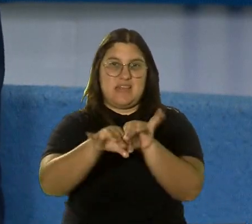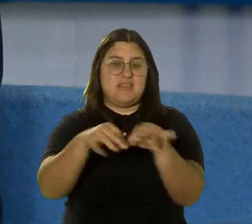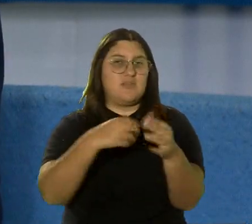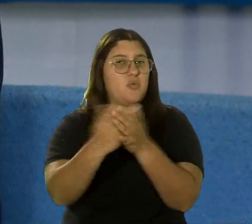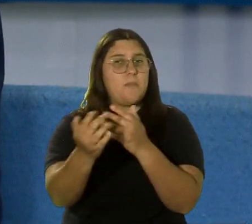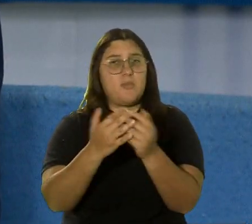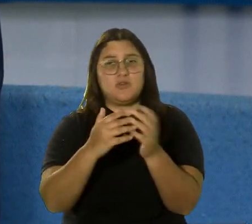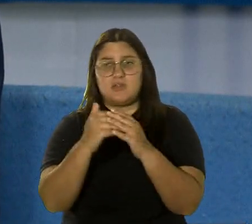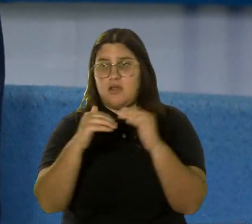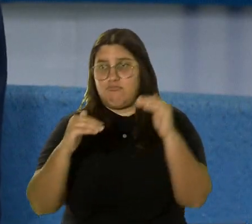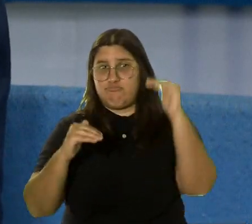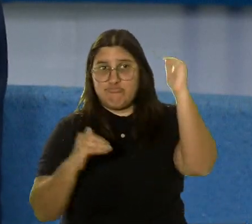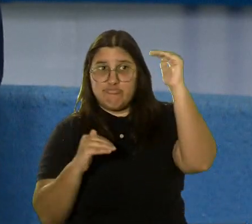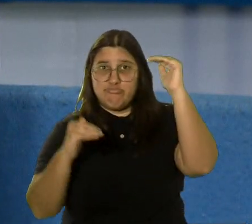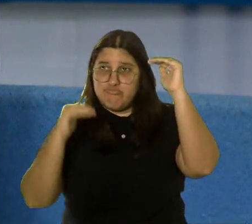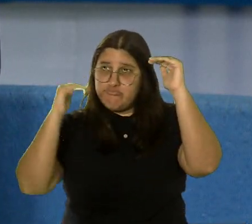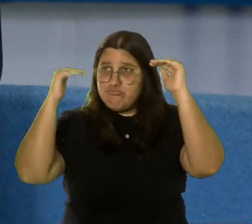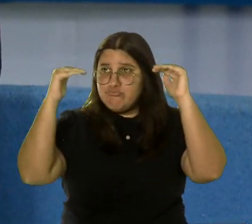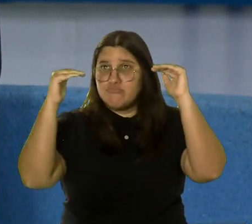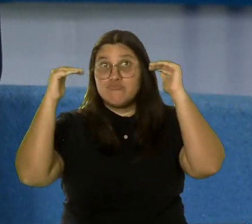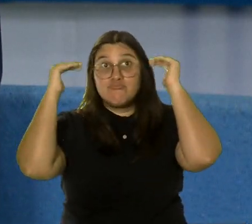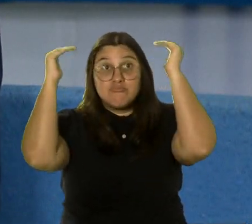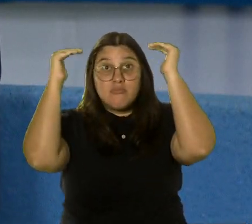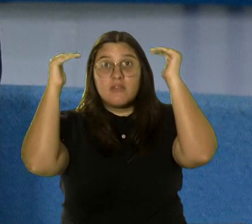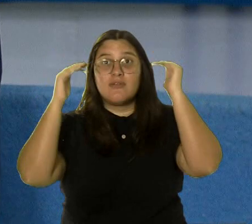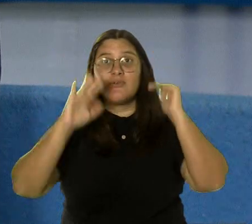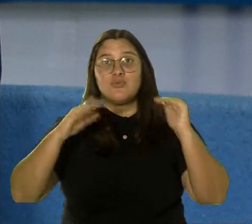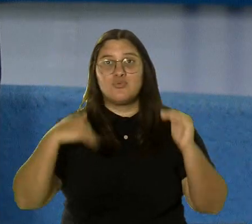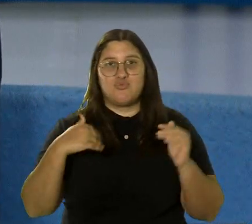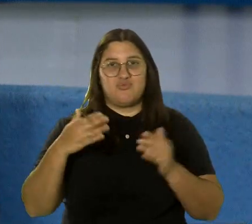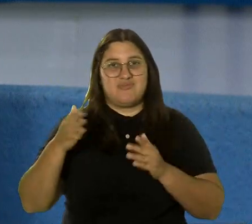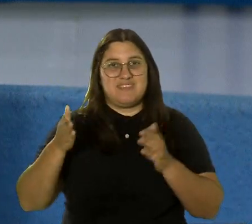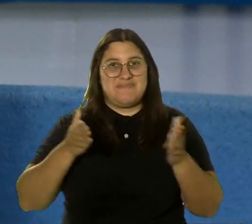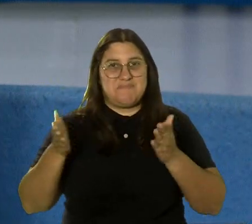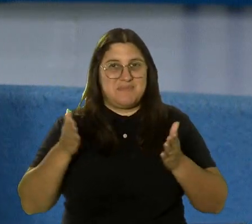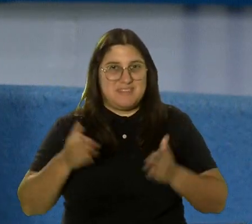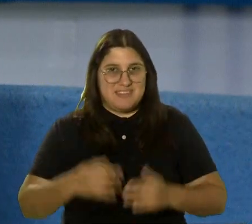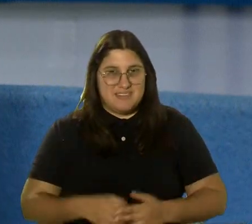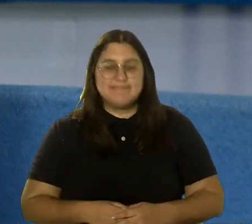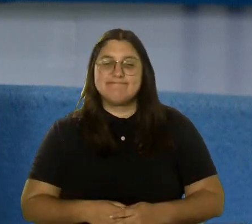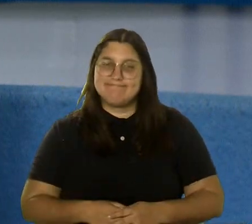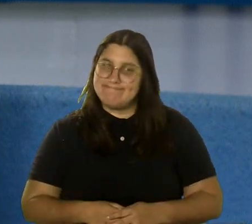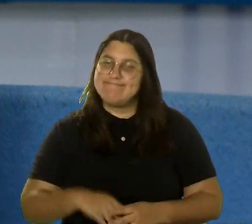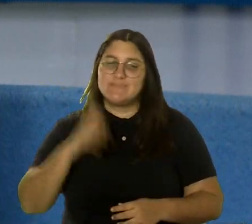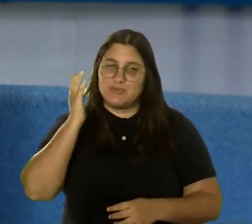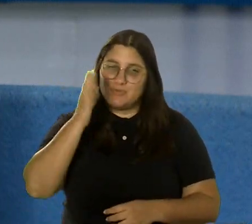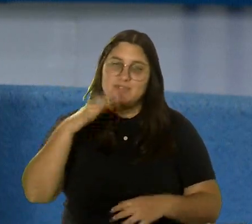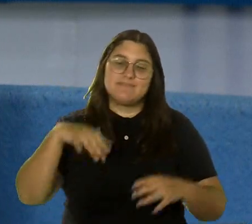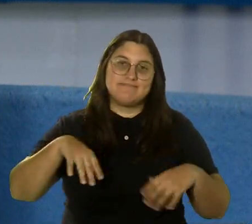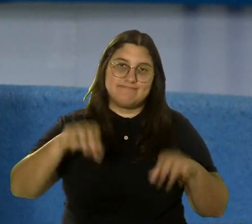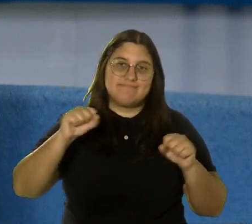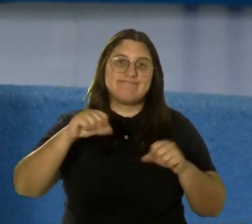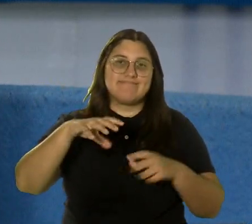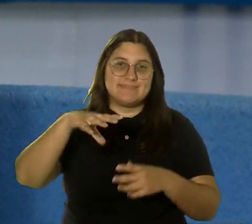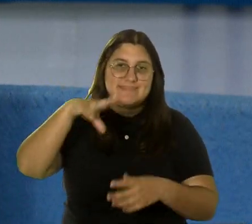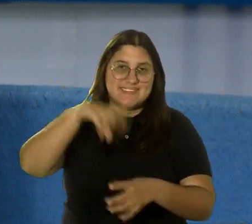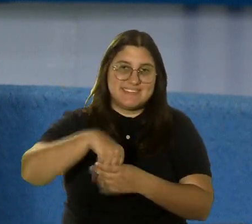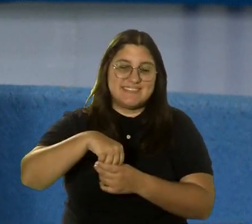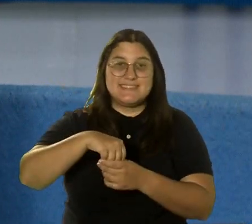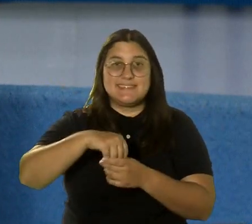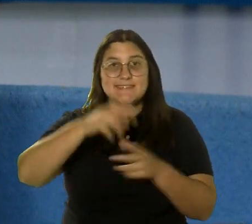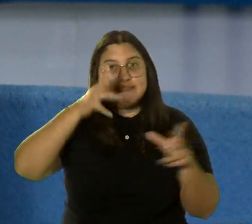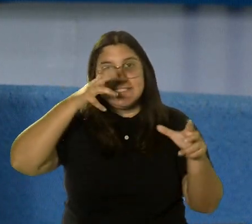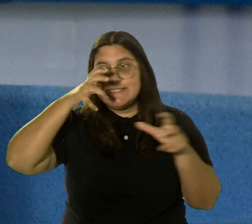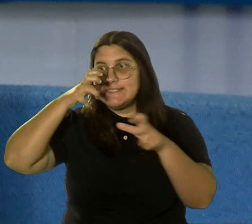en el que esté su negocio o el producto o servicio que usted venda, va a tener oportunidad dentro del Summit de aprender, educarse y conocer